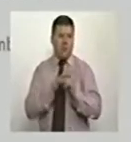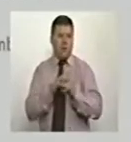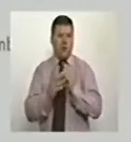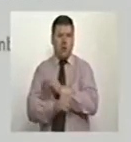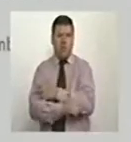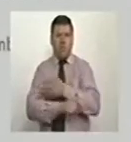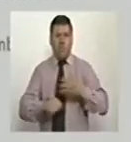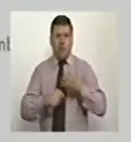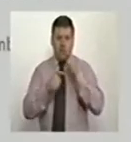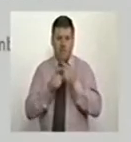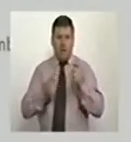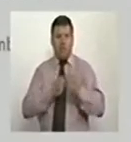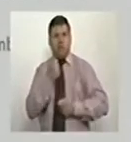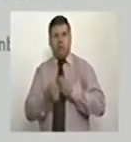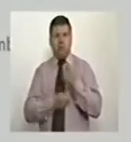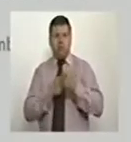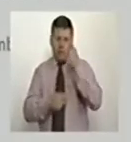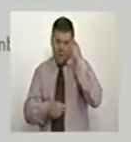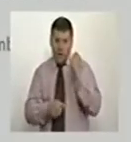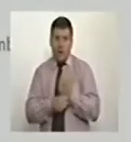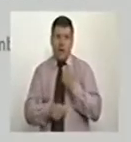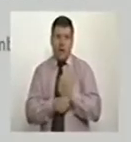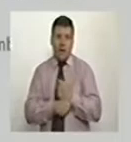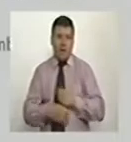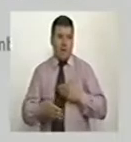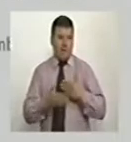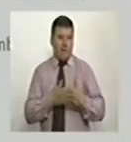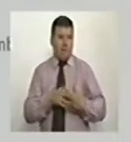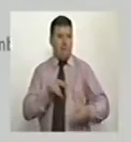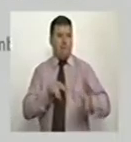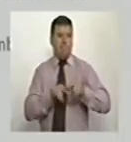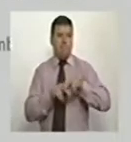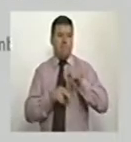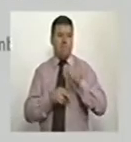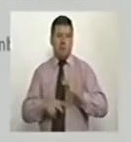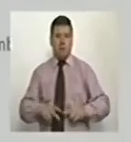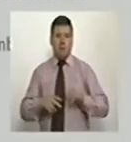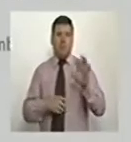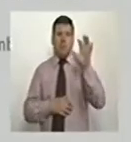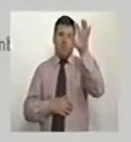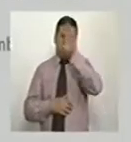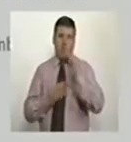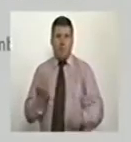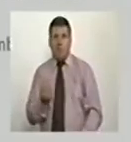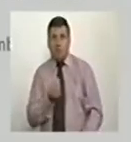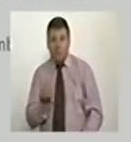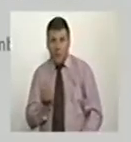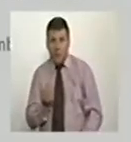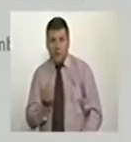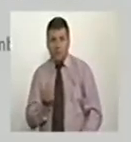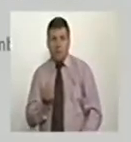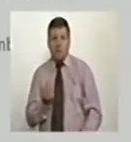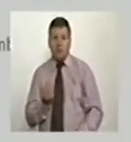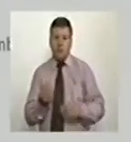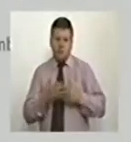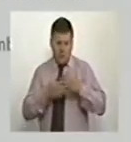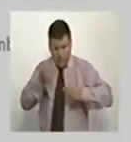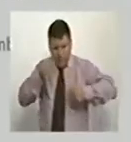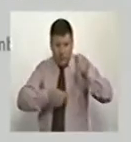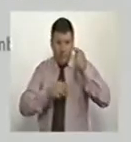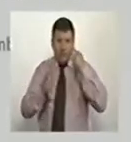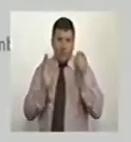fuerte expansión económica de empleo, aumento del nivel de vida de los países miembros mediante la estabilización financiera,